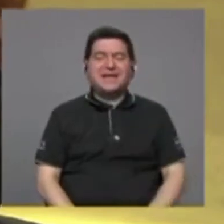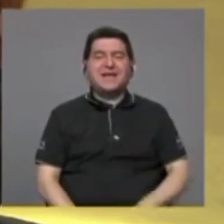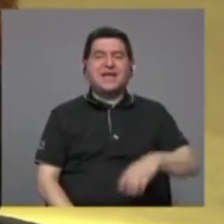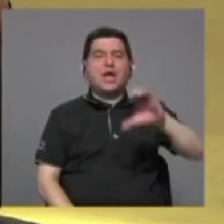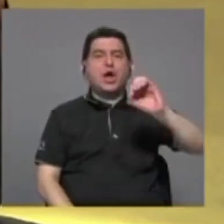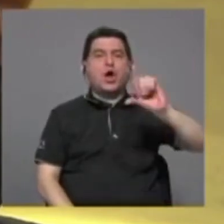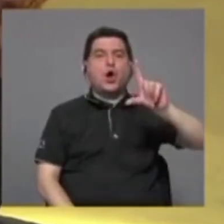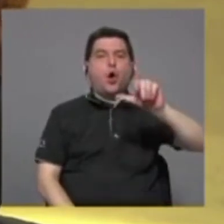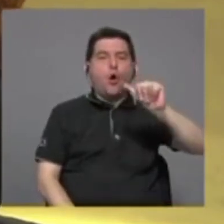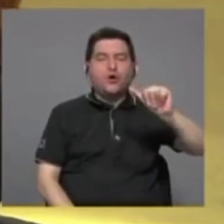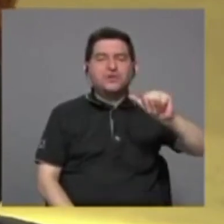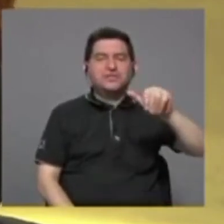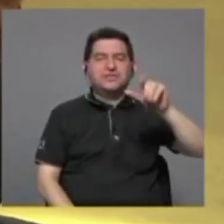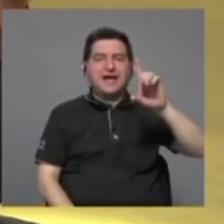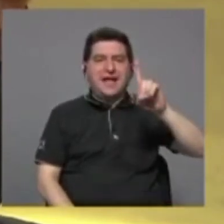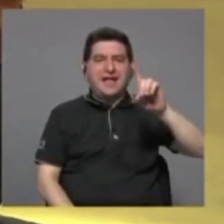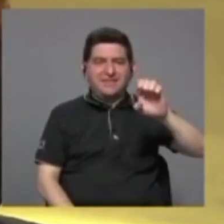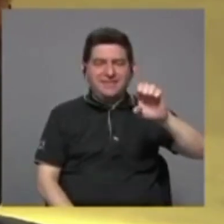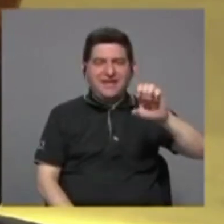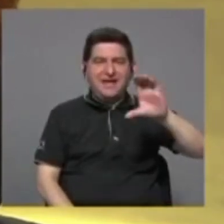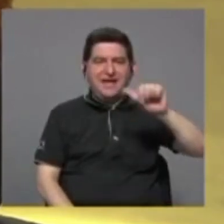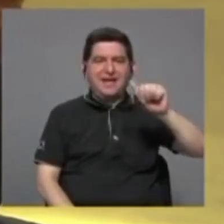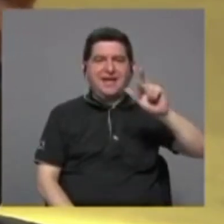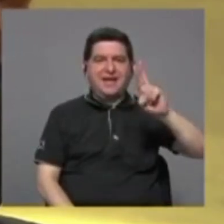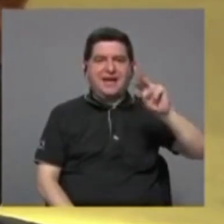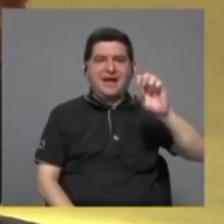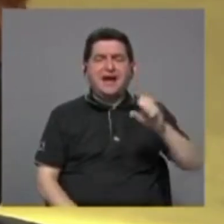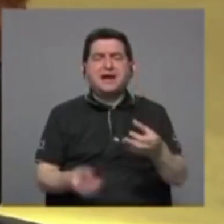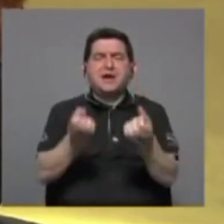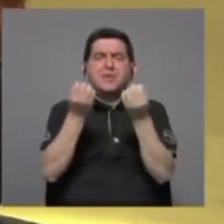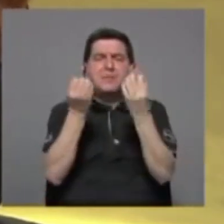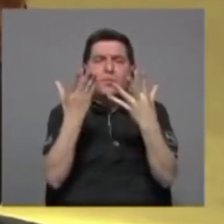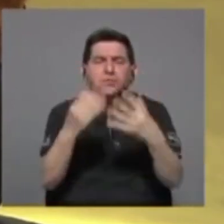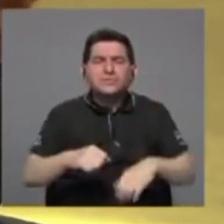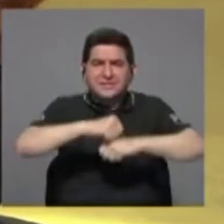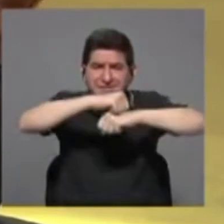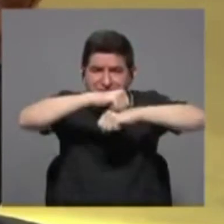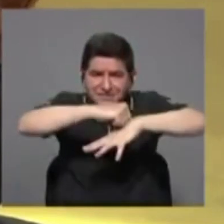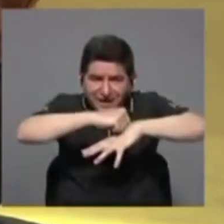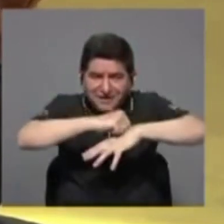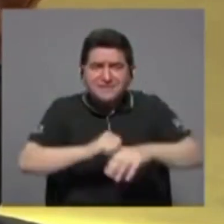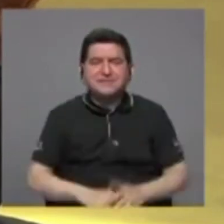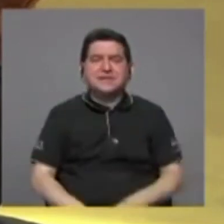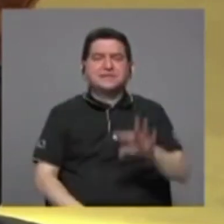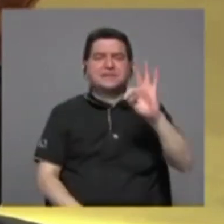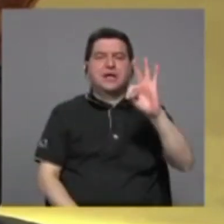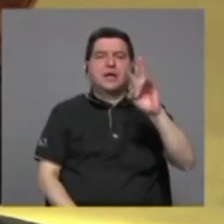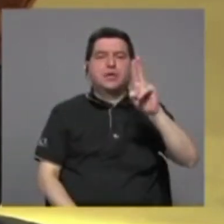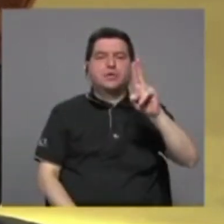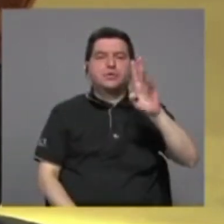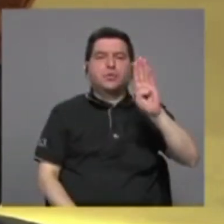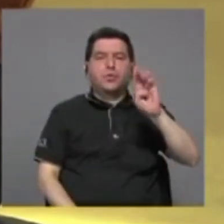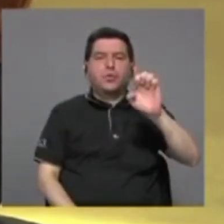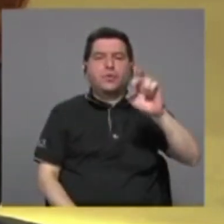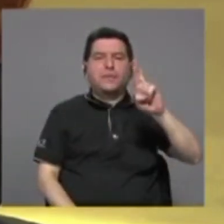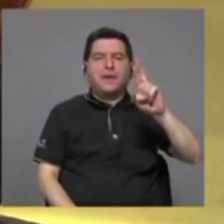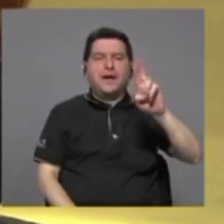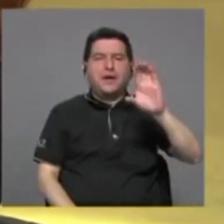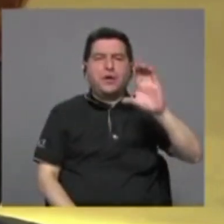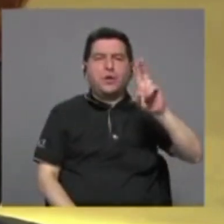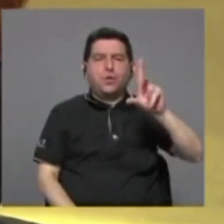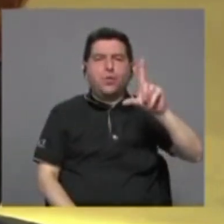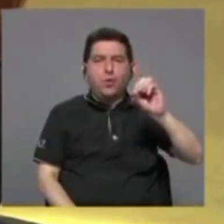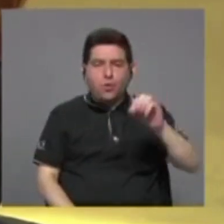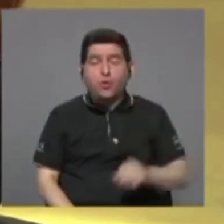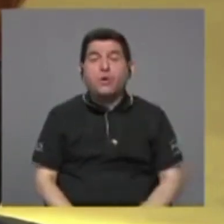tiene muchos tubérculos y los tubérculos me parece que son productos que se comparten